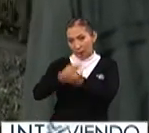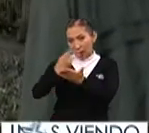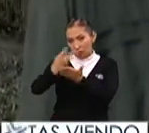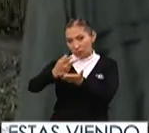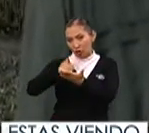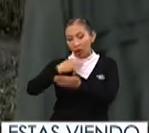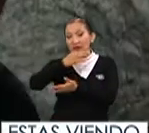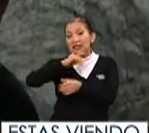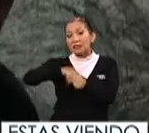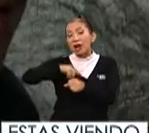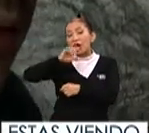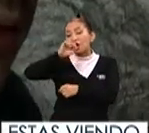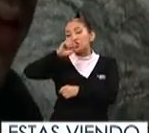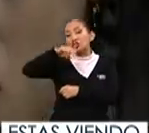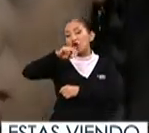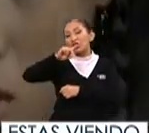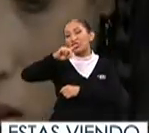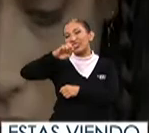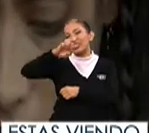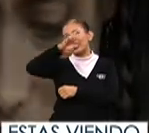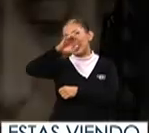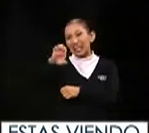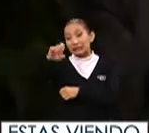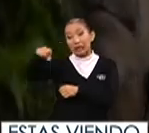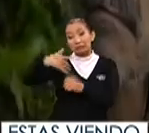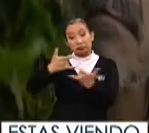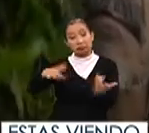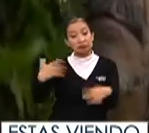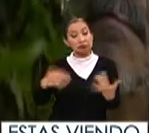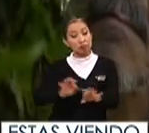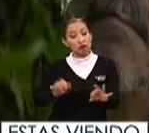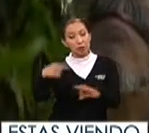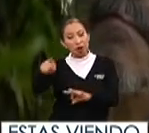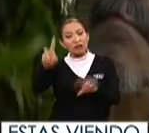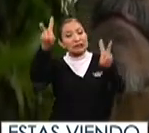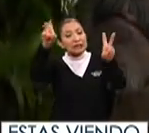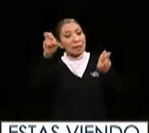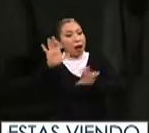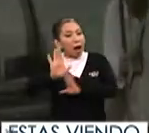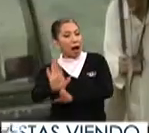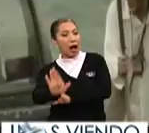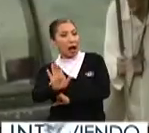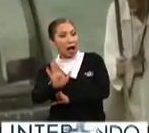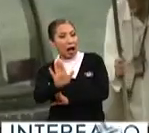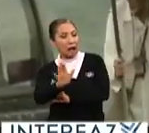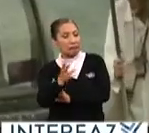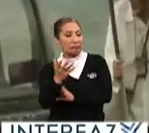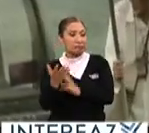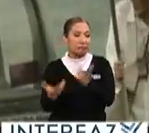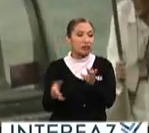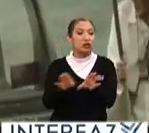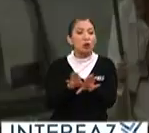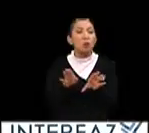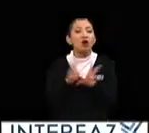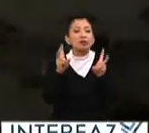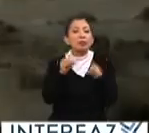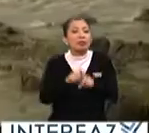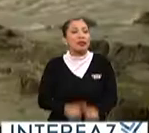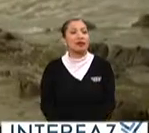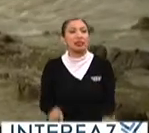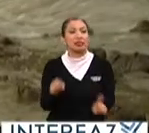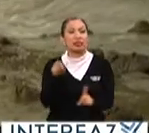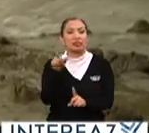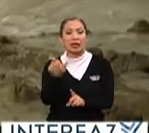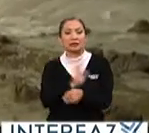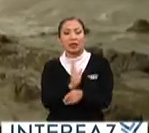de la crítica en el Festival de Sundance. Entonces, que también es un antecedente muy importante por la temática, que es un, digamos, es un tema distinto